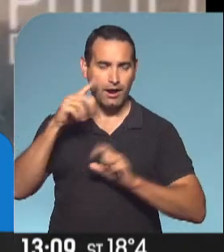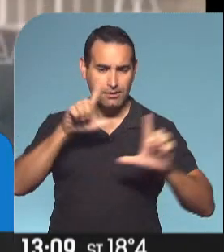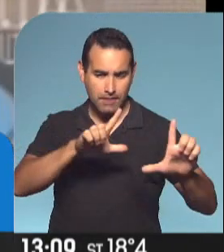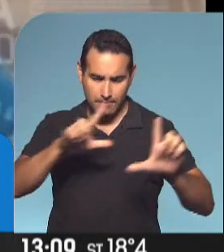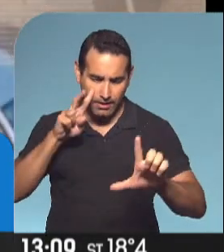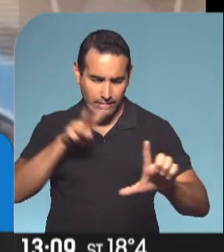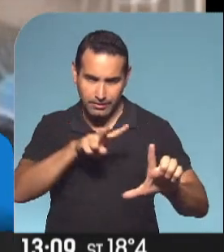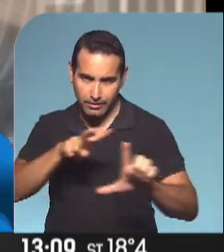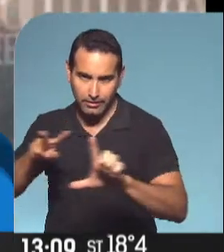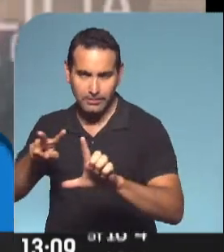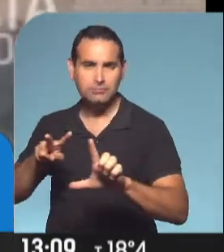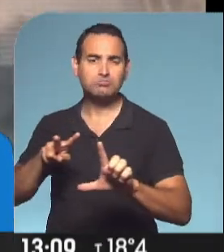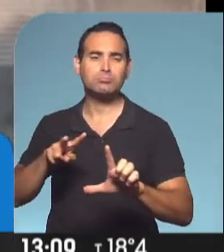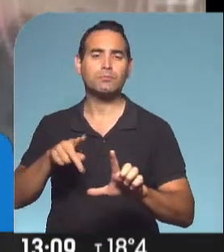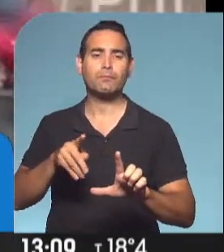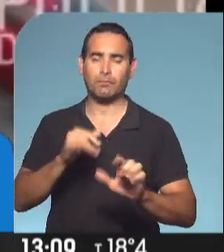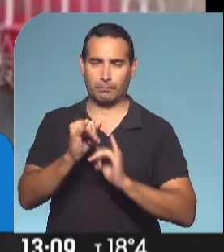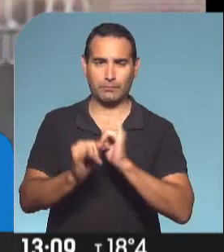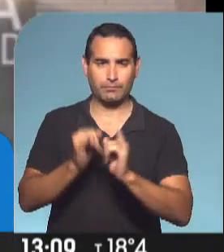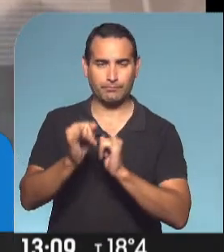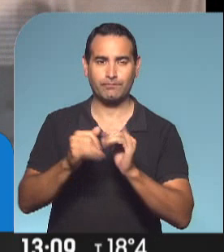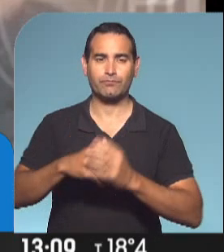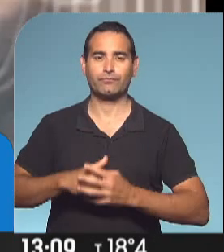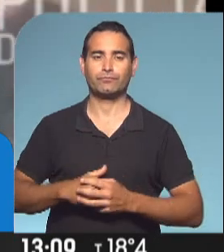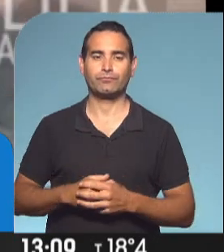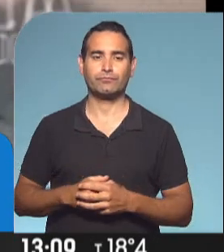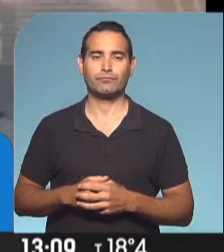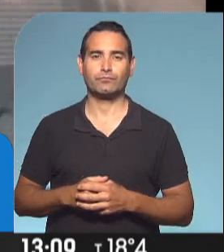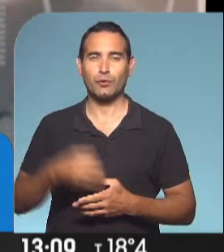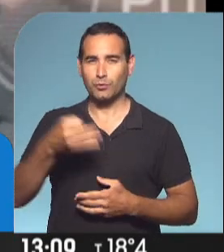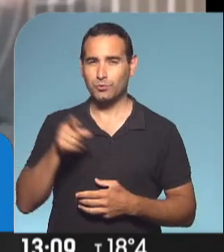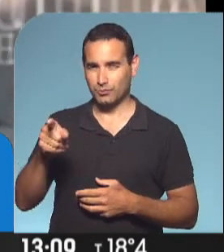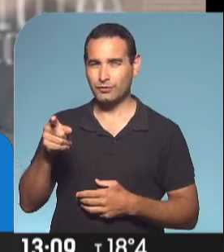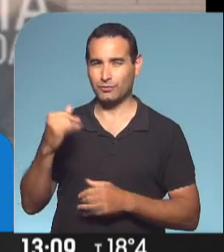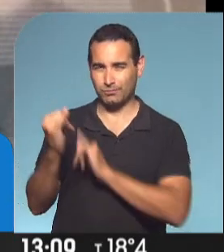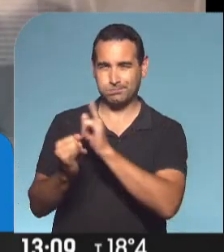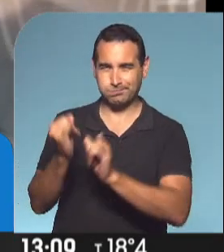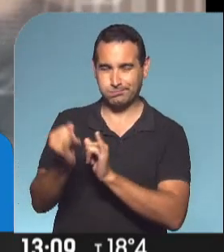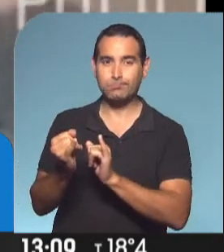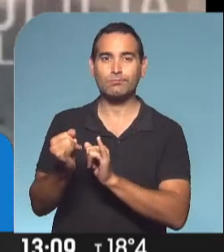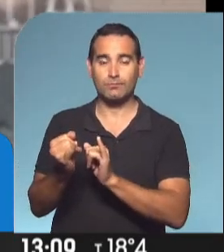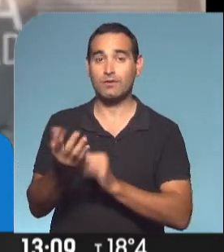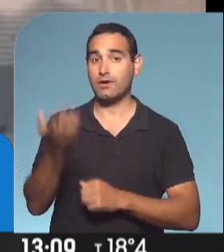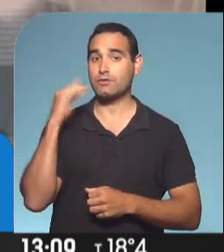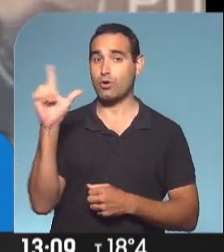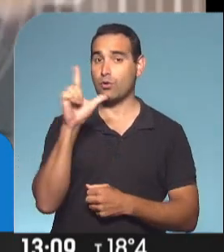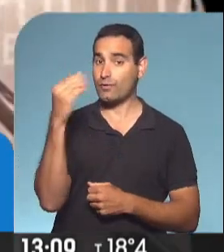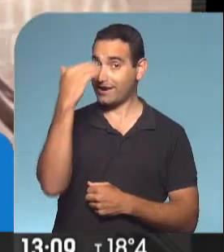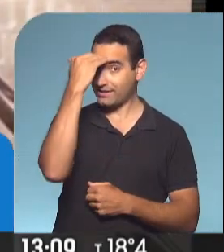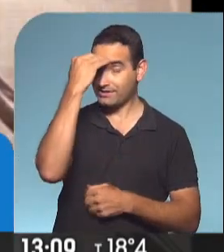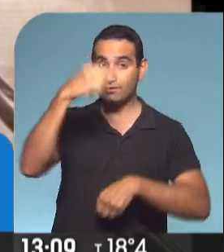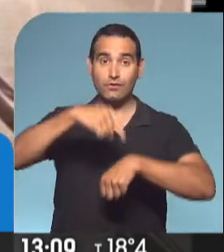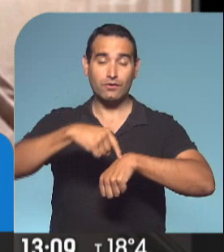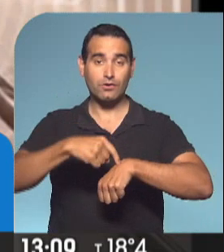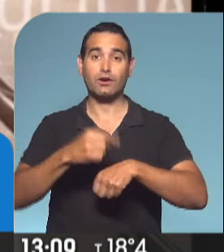Para contextualizar, cuando comentaba Diego, nosotros recibimos el lunes 15 a las